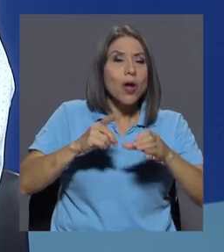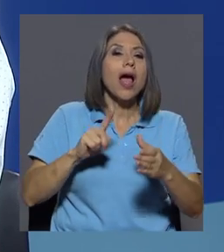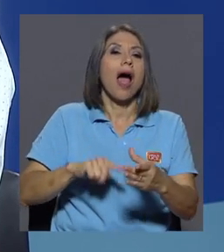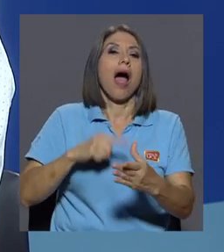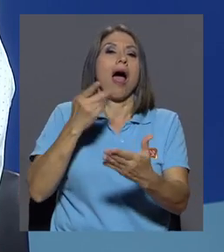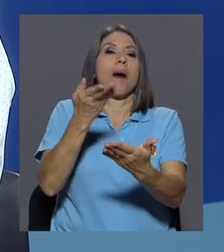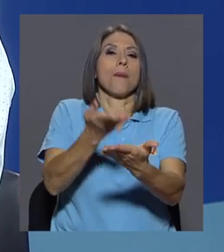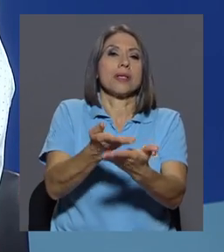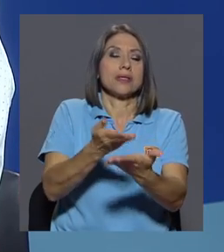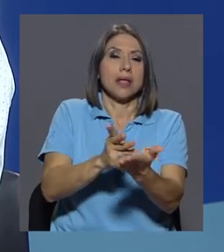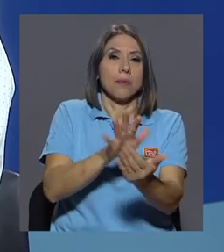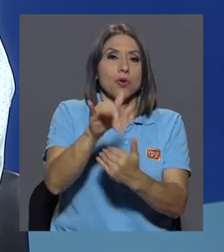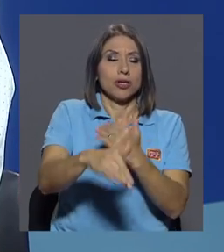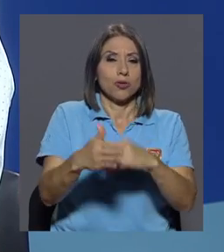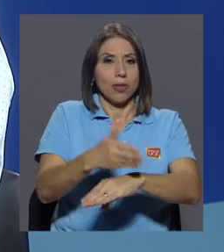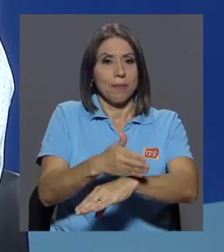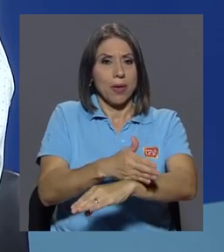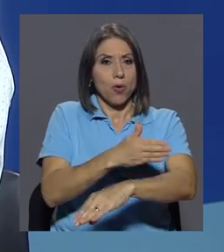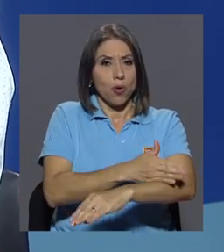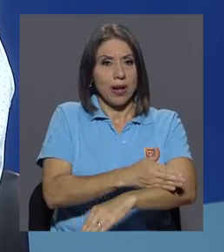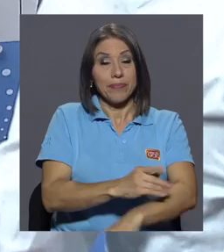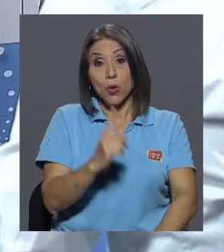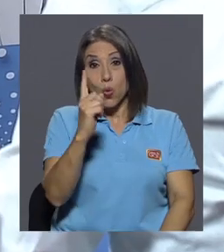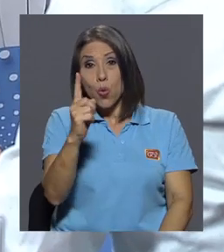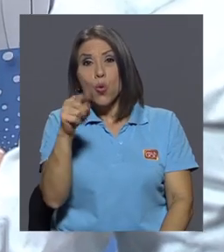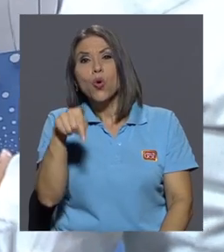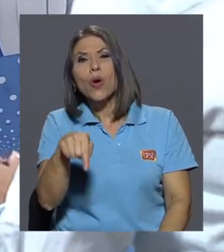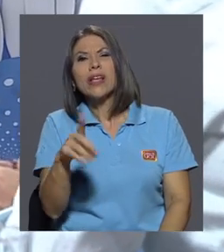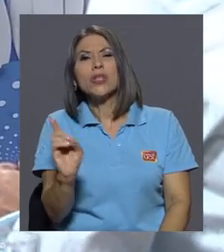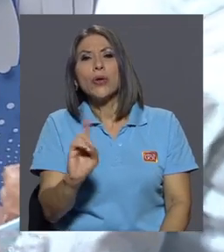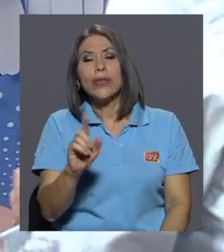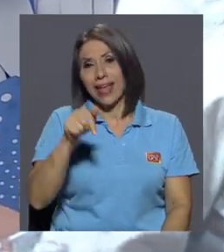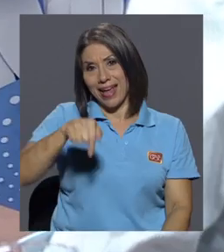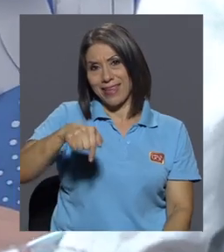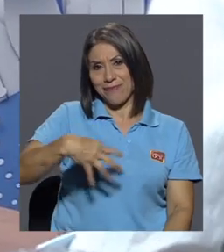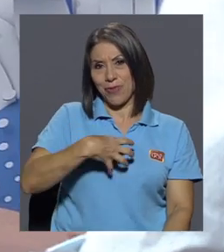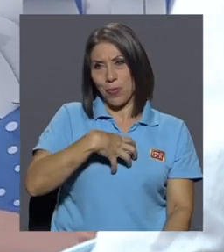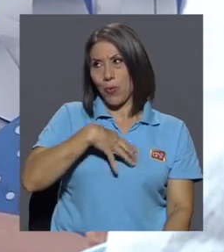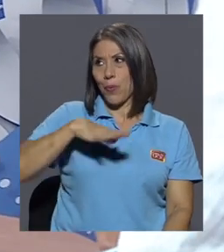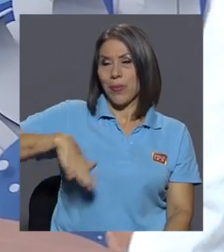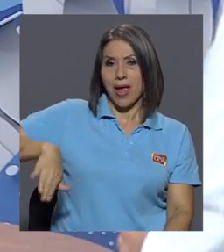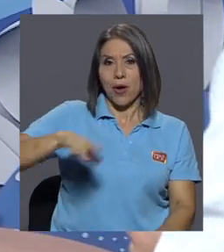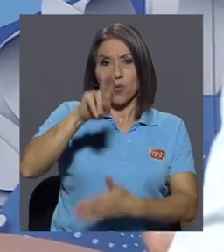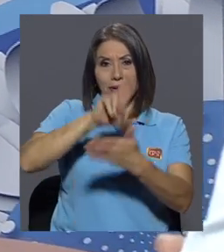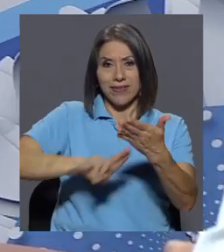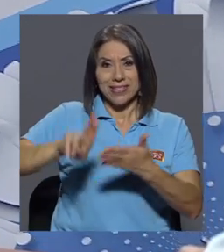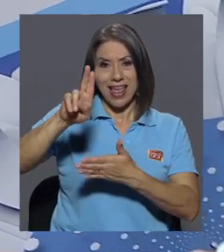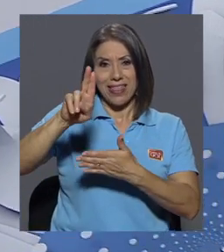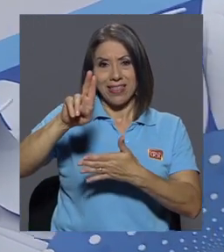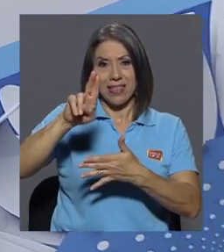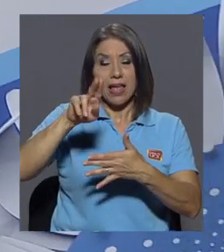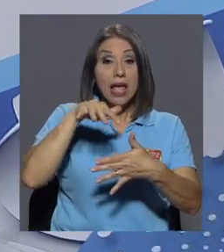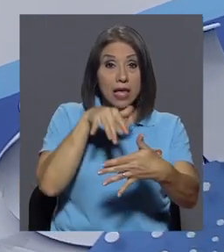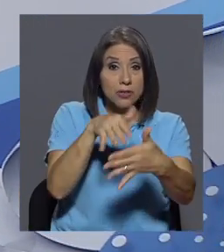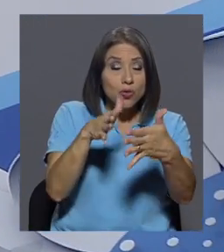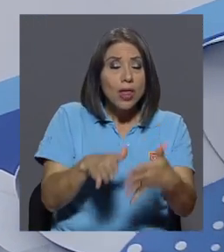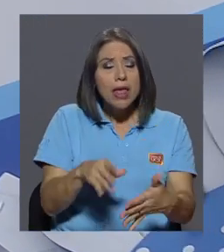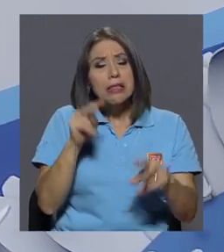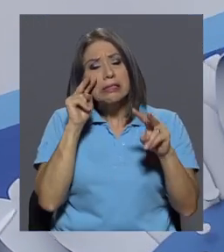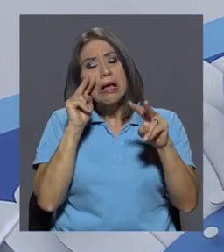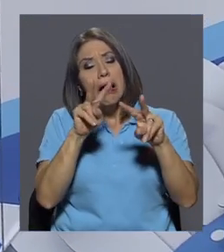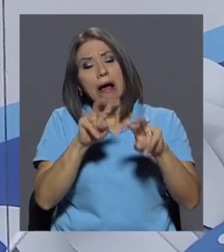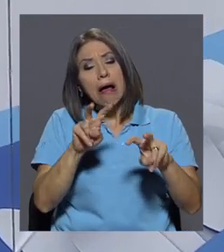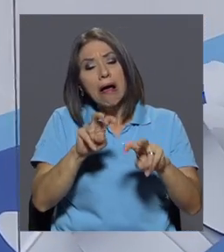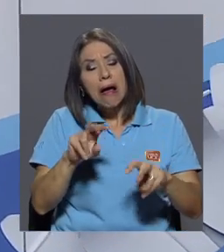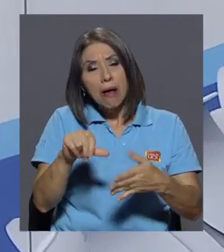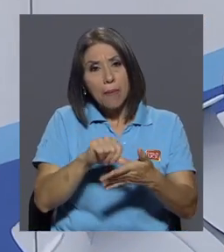mejora fue aquí, en nuestro caso, en la propia universidad y las estudiantes hacen un análisis completo del sitio y hacen un